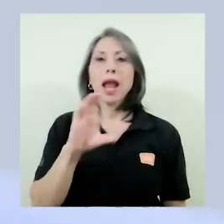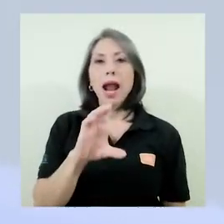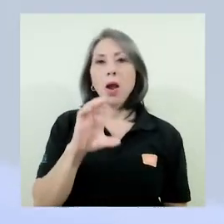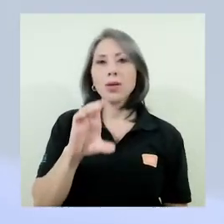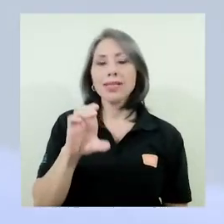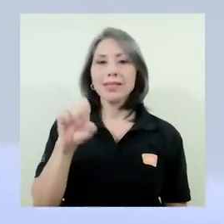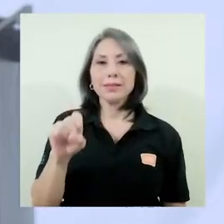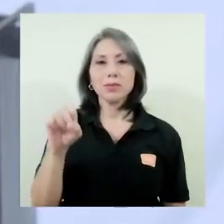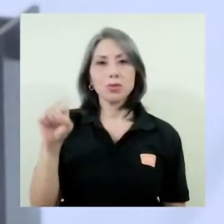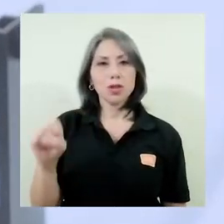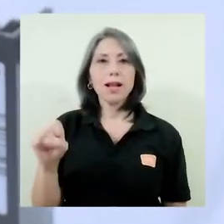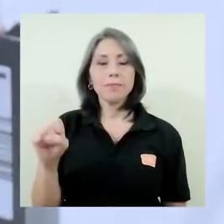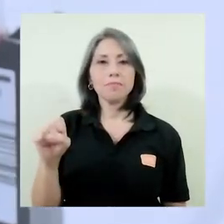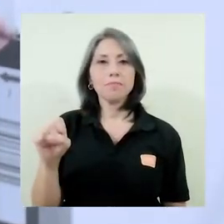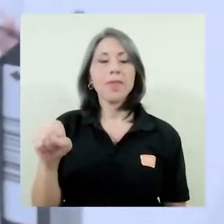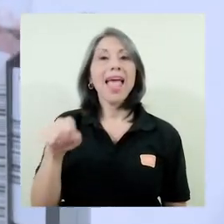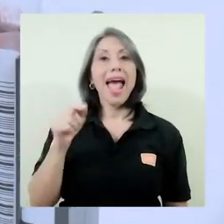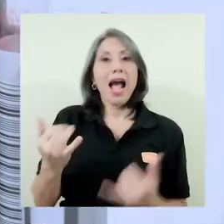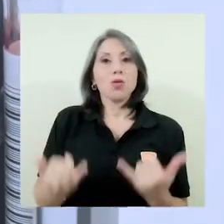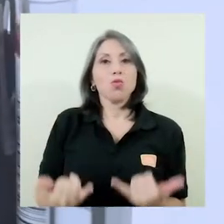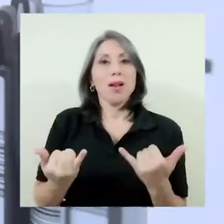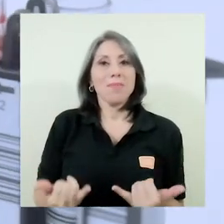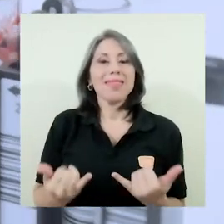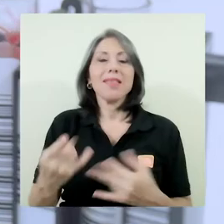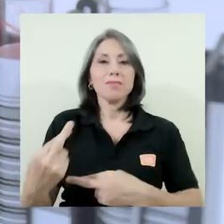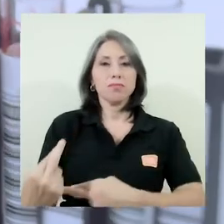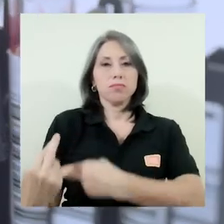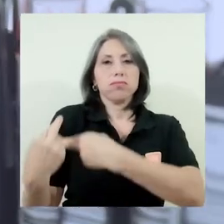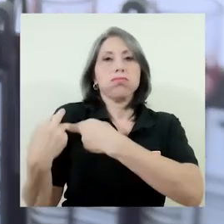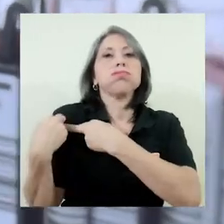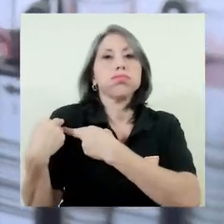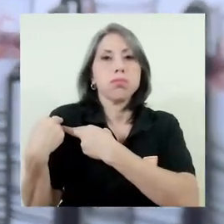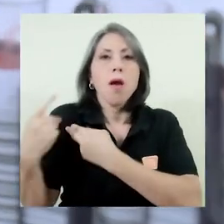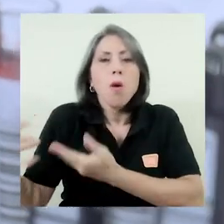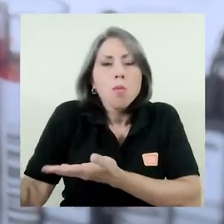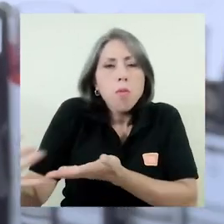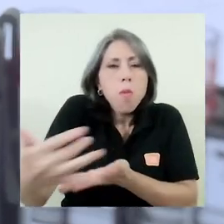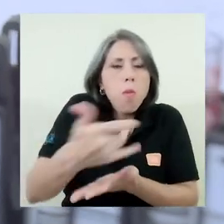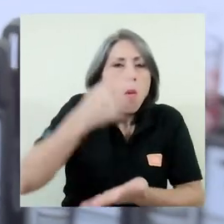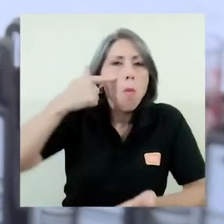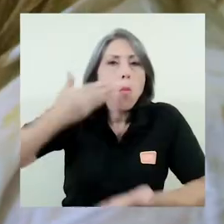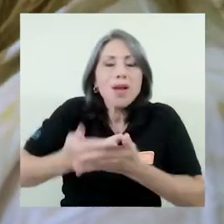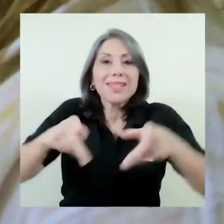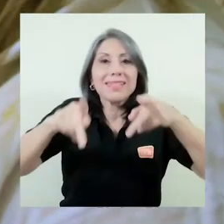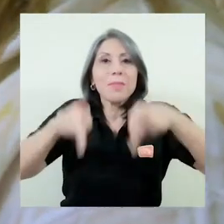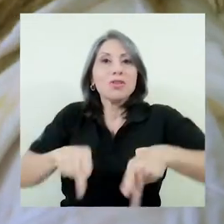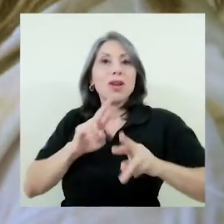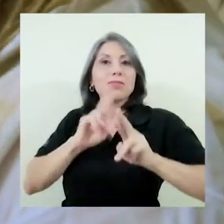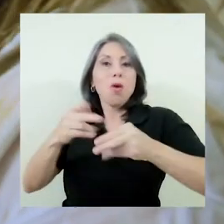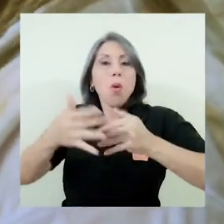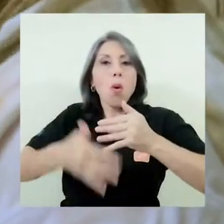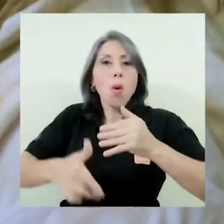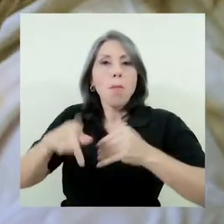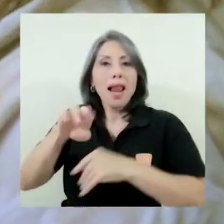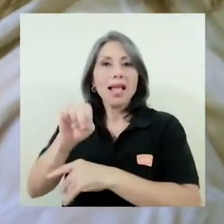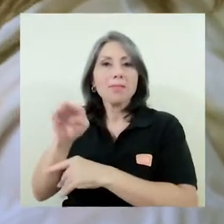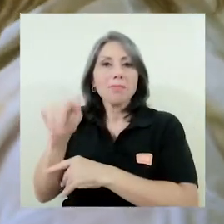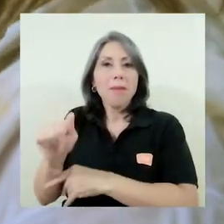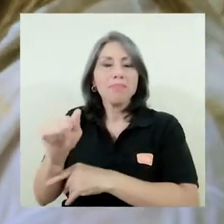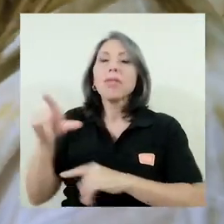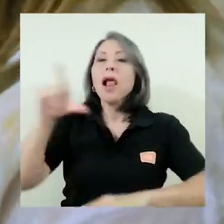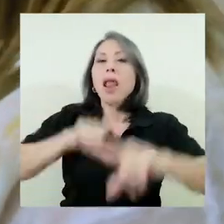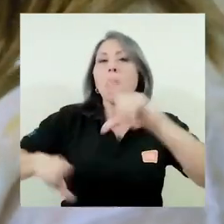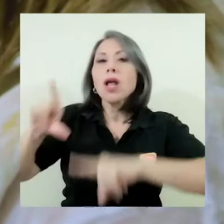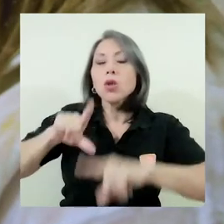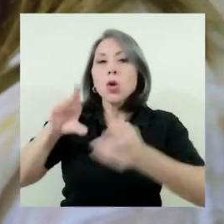Costarricense de Seguro Social es actualmente la responsable de tomar las muestras de los donadores. El laboratorio clínico